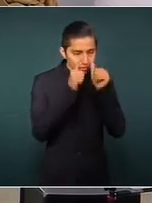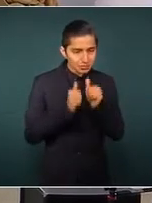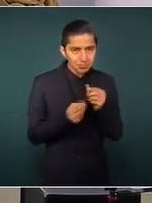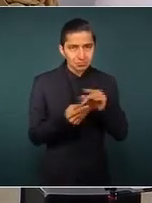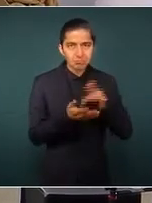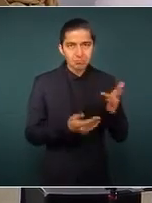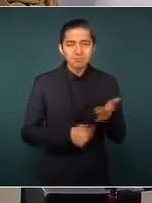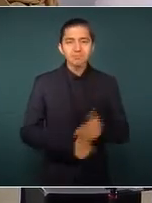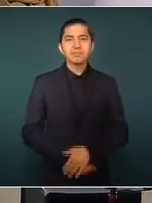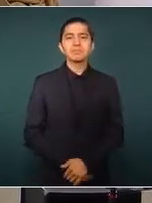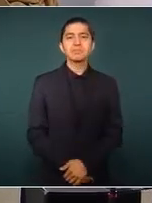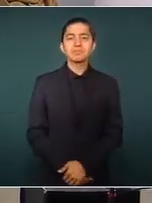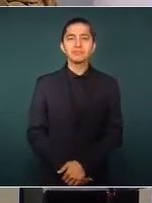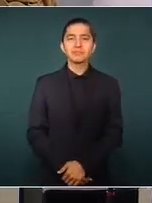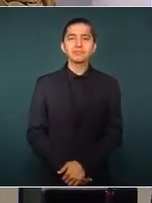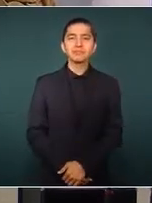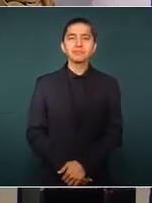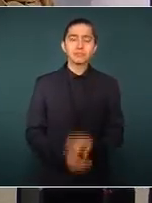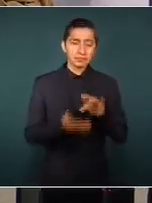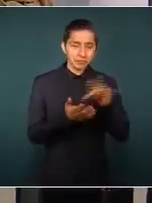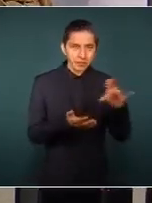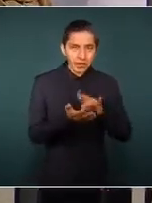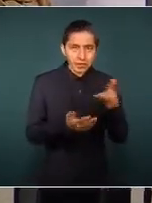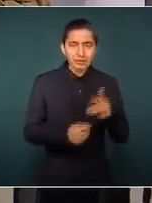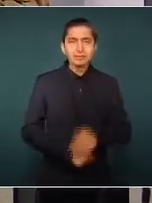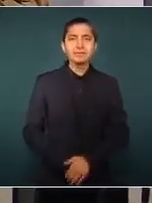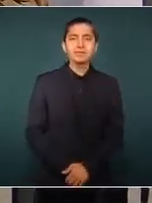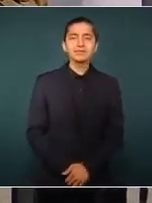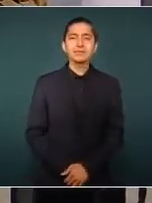gracias gracias gracias gracias